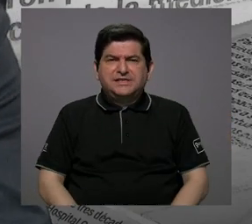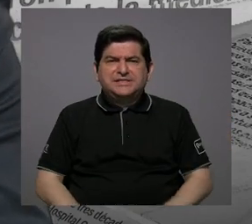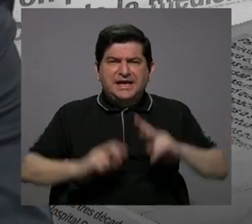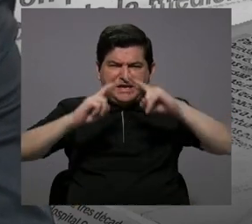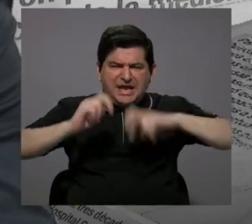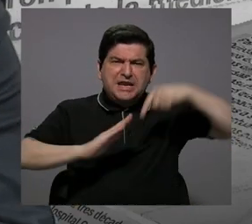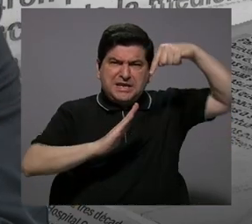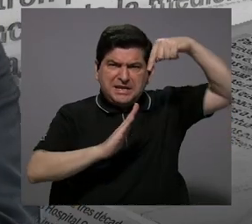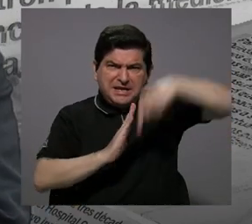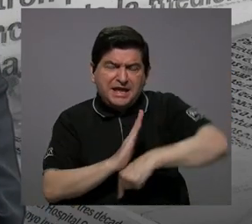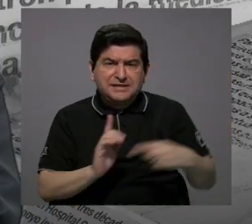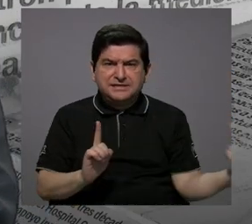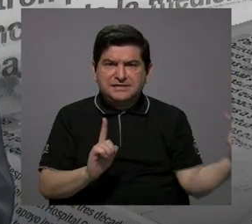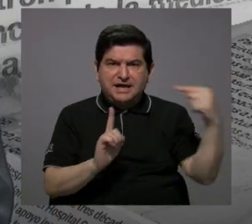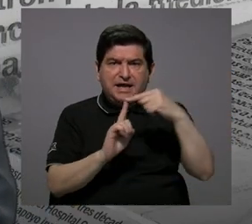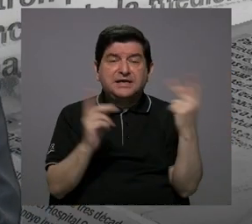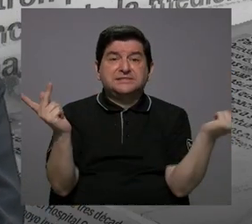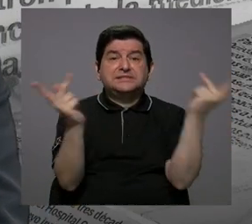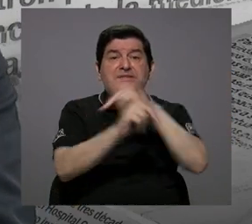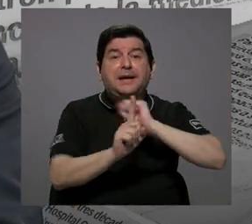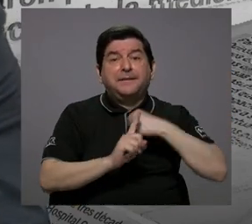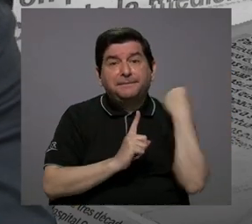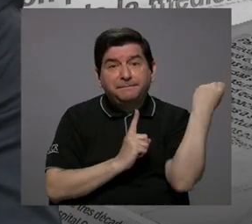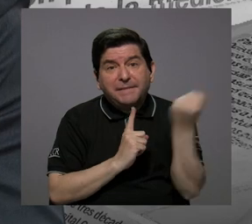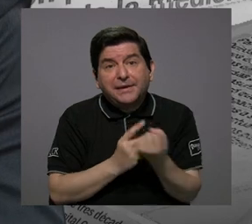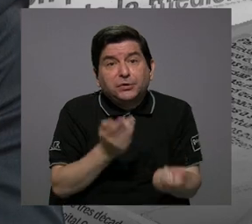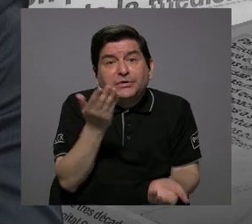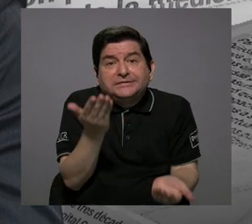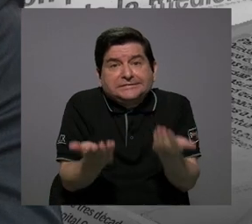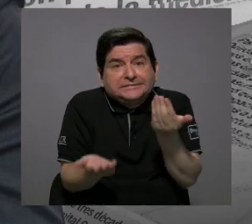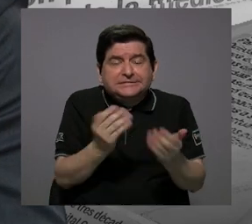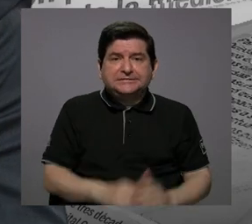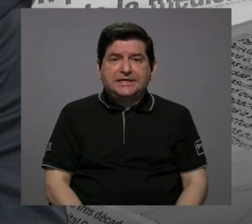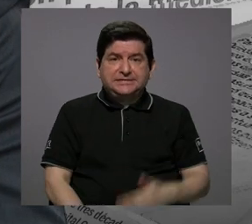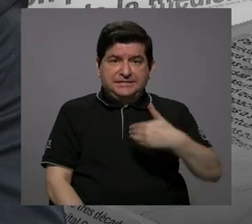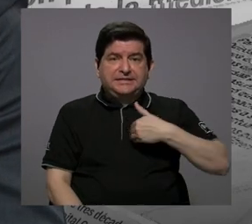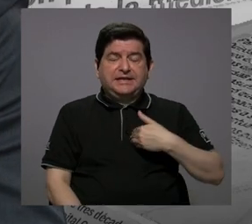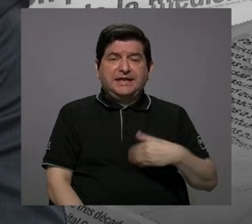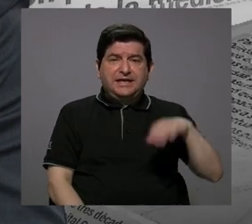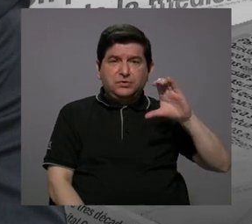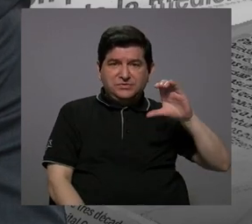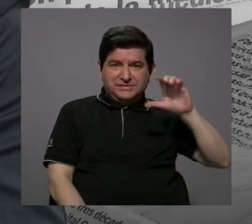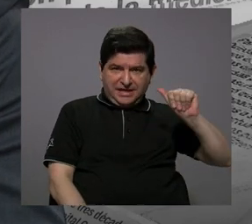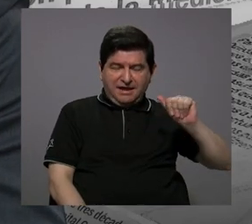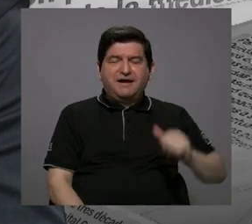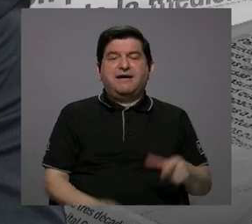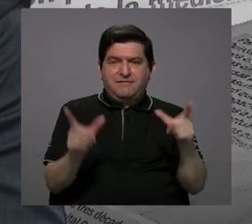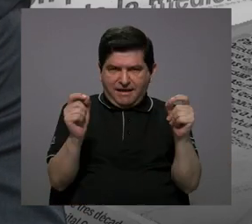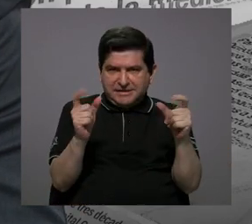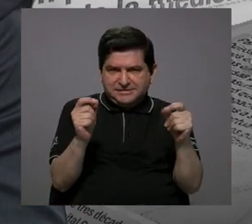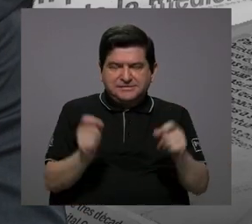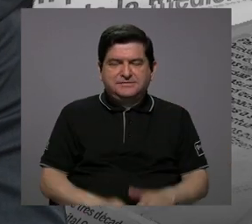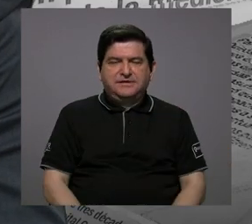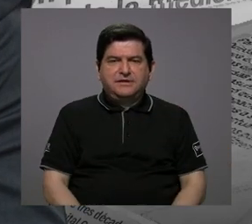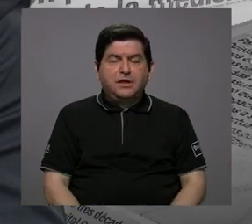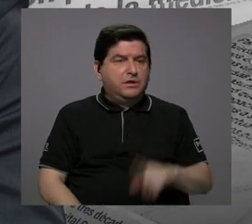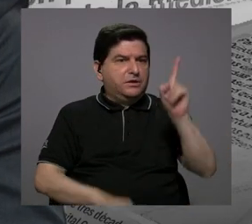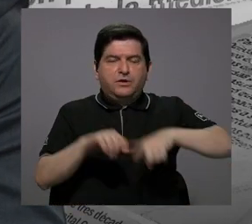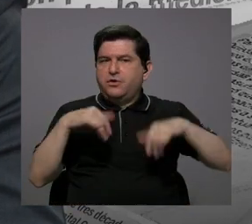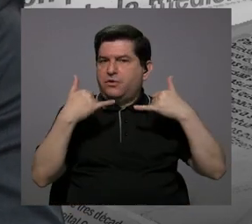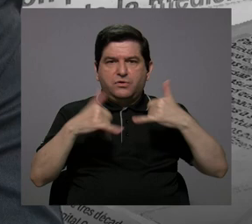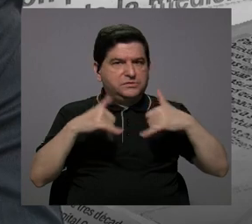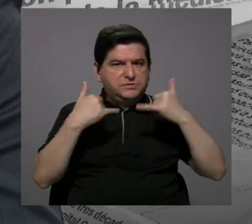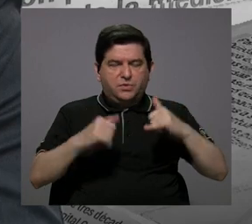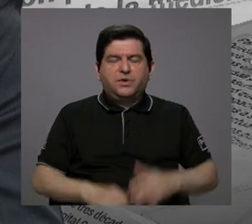exhaustivos, hasta el peor de los escenarios, que es tener un cáncer, bajo ninguna circunstancia se puede jugar con